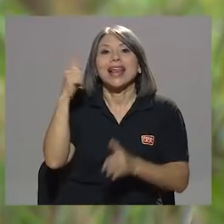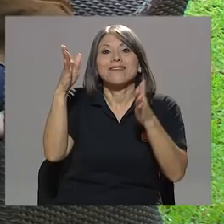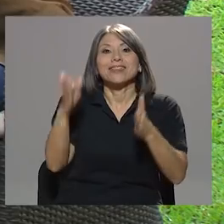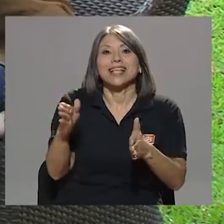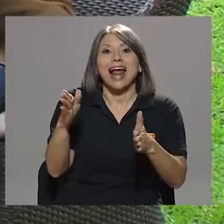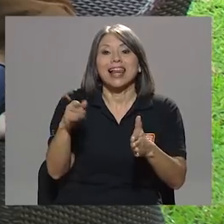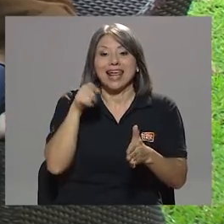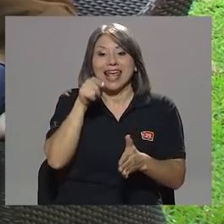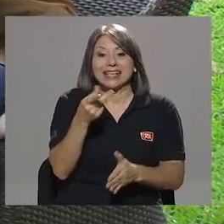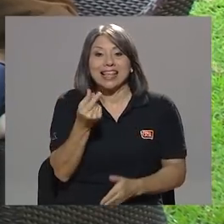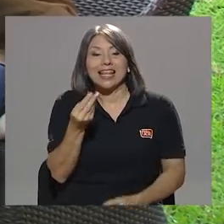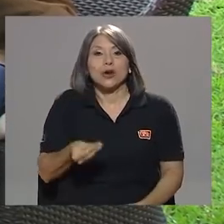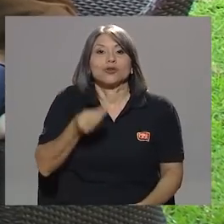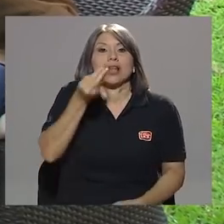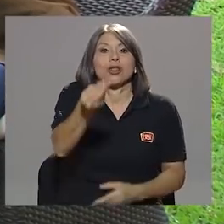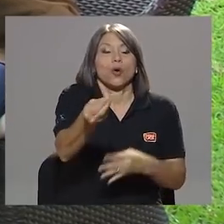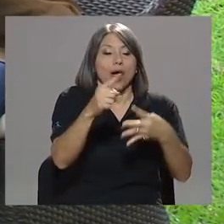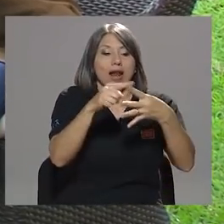esta comisión.